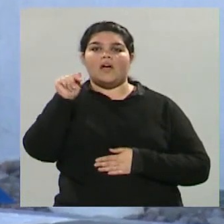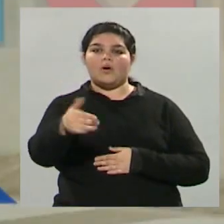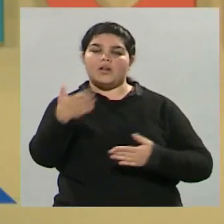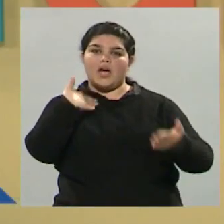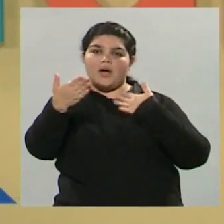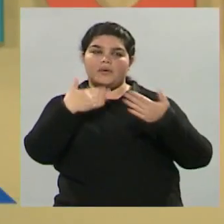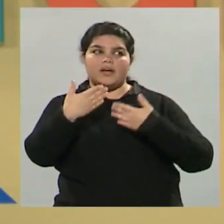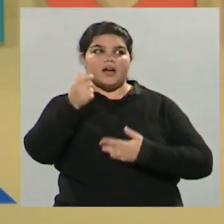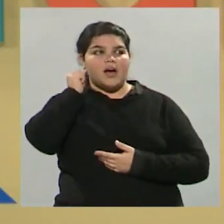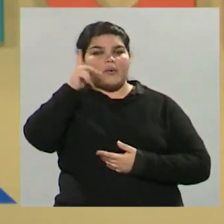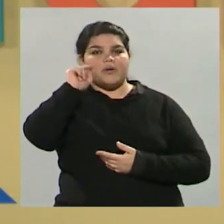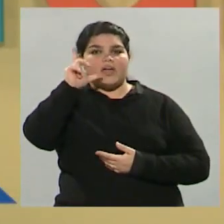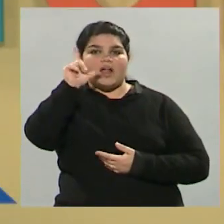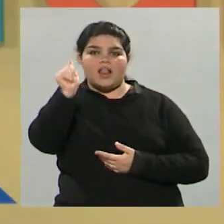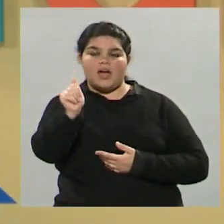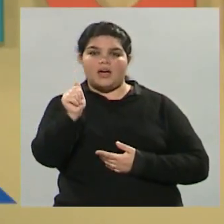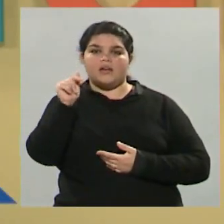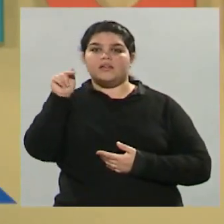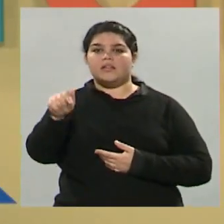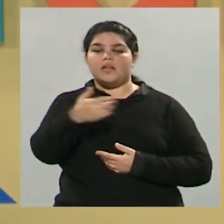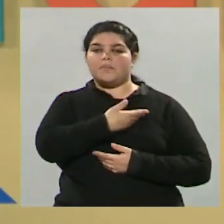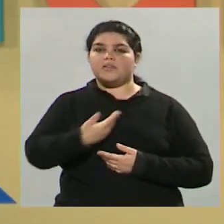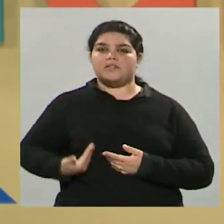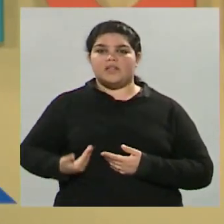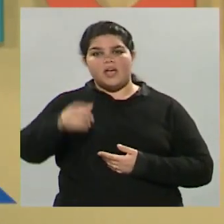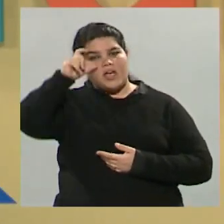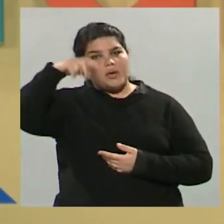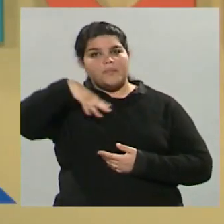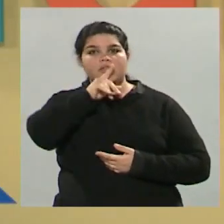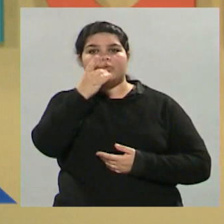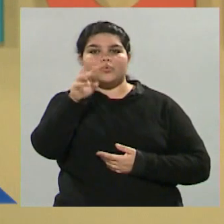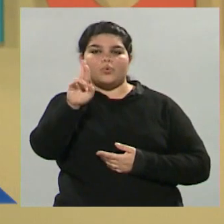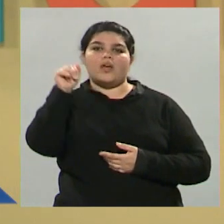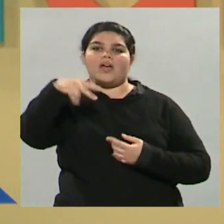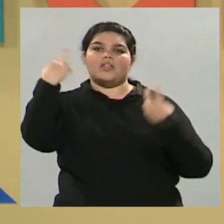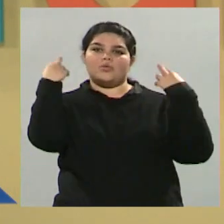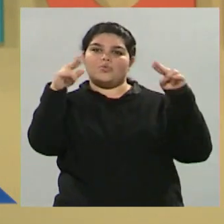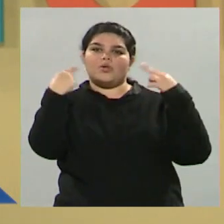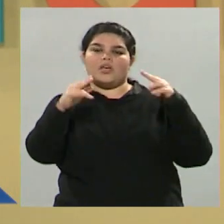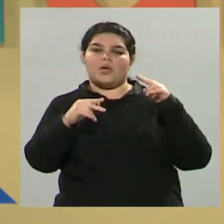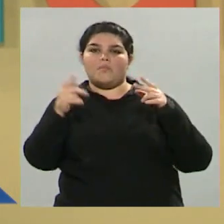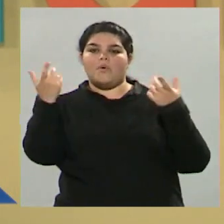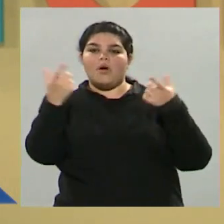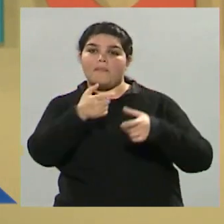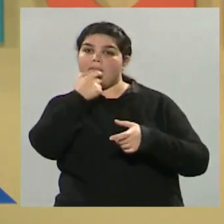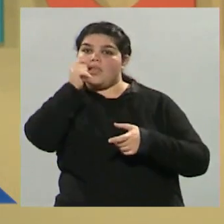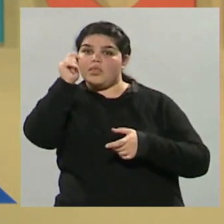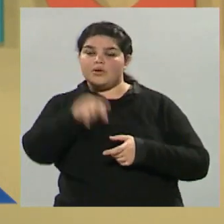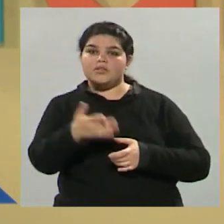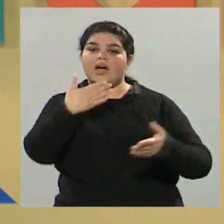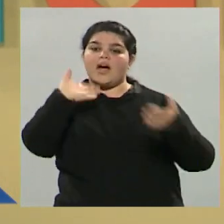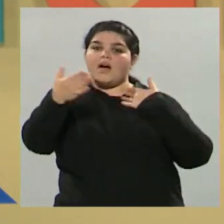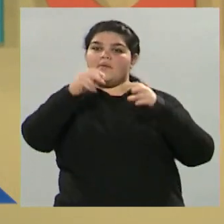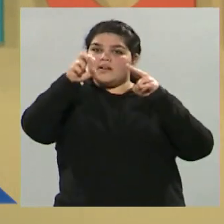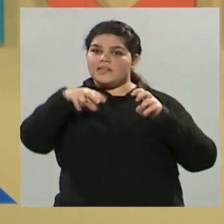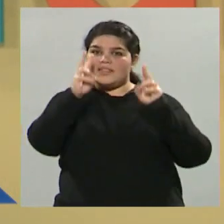Con Gabriela Testa, quien es la presidenta de EMTUR, la presidenta del Ente Autárquico de Turismo de la provincia de Mendoza, para charlar sobre este